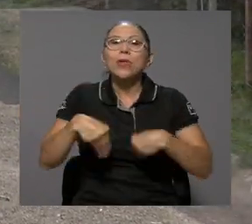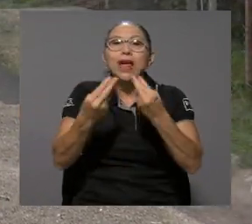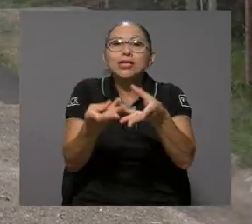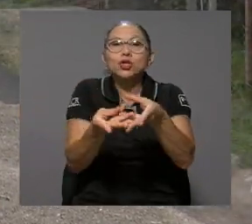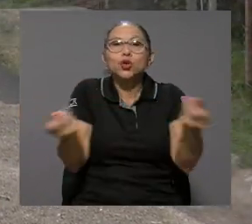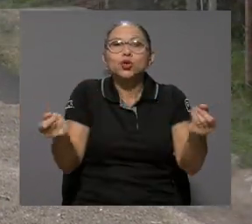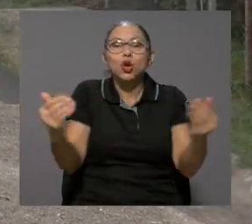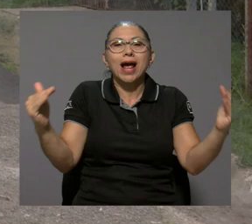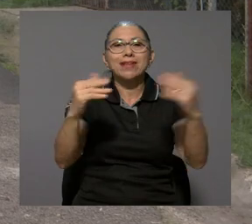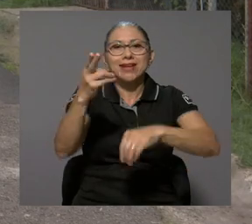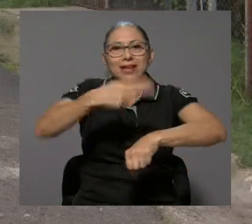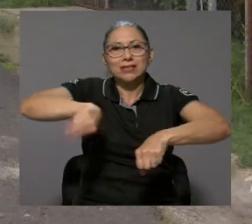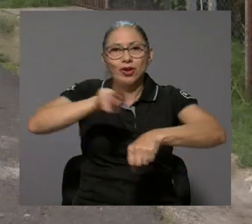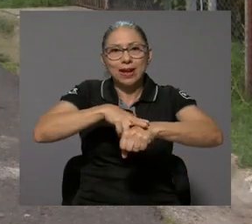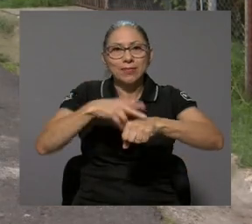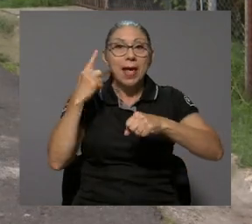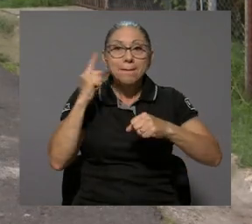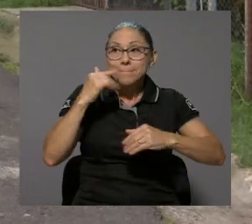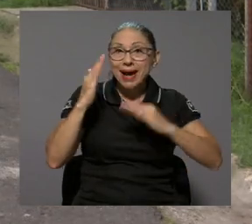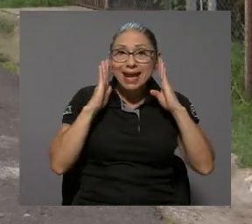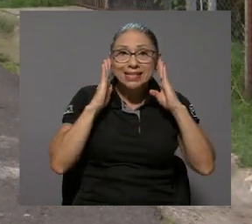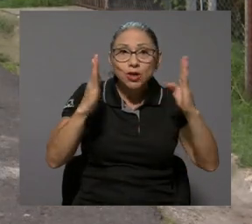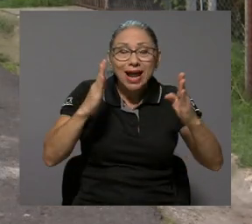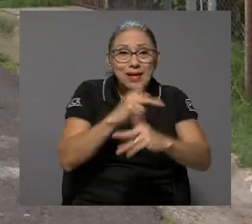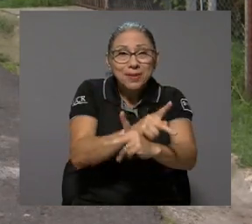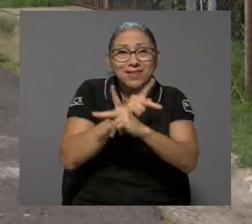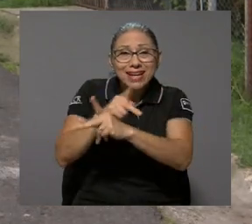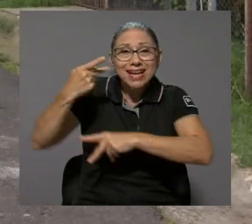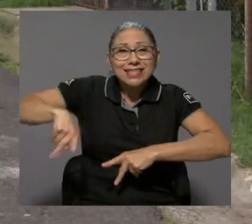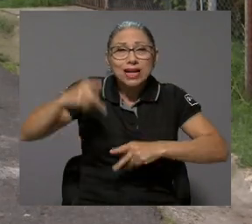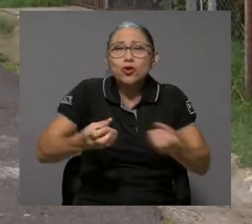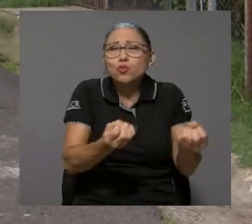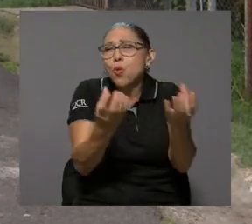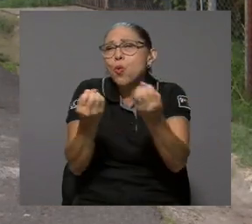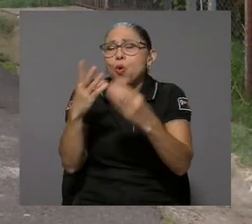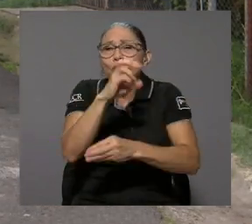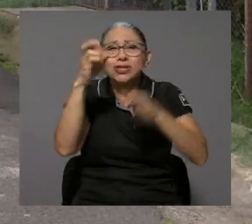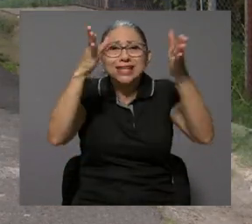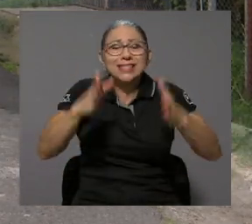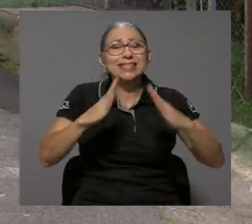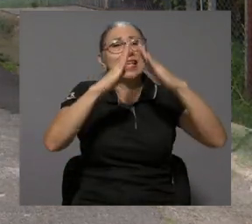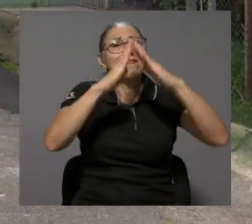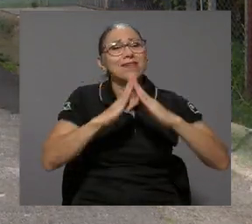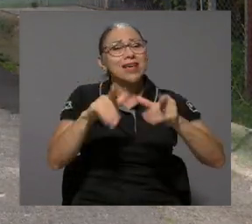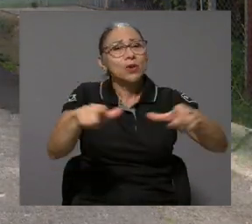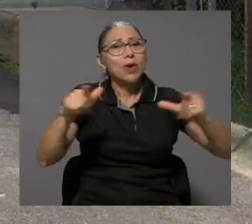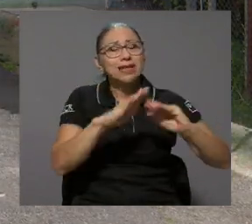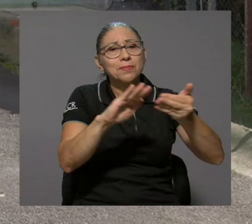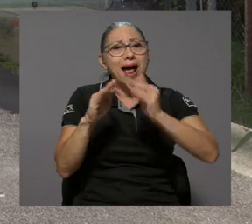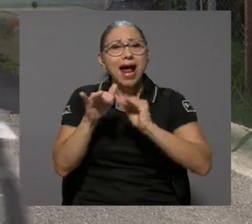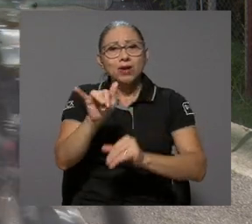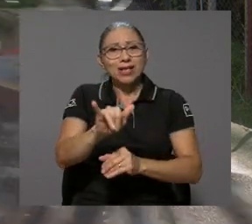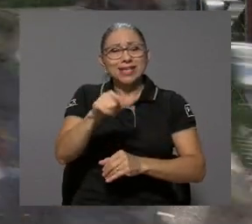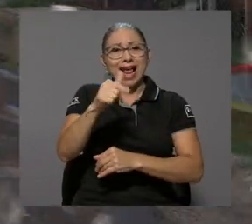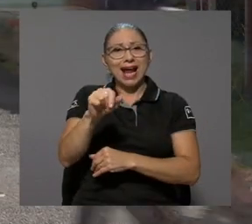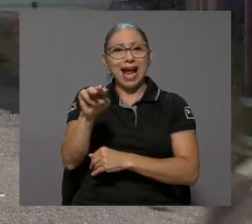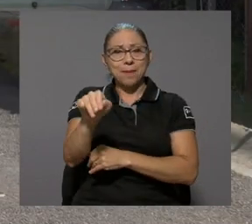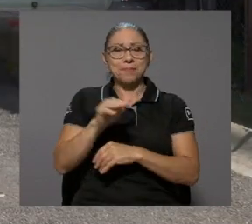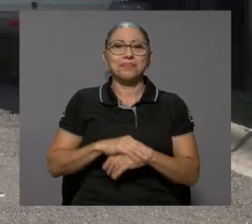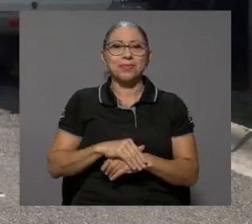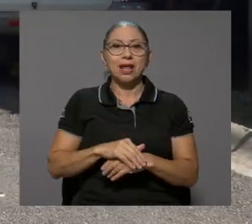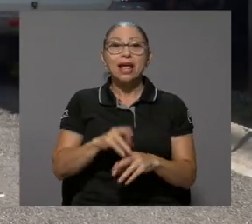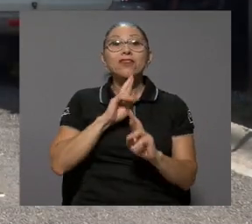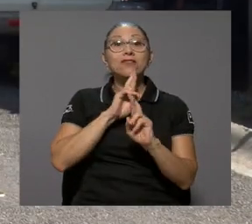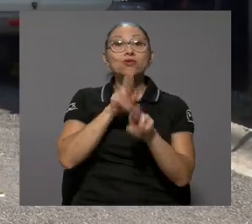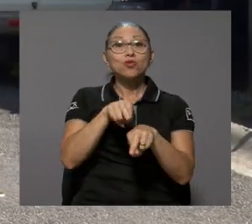fin aportar una solución a nivel nacional para gestionar y prevenir el riesgo de los miles de costarricenses que habitan barrios marginales en la